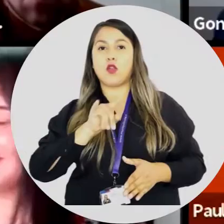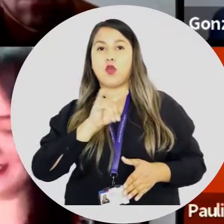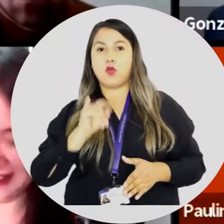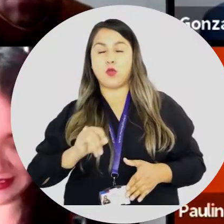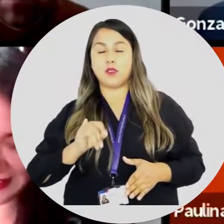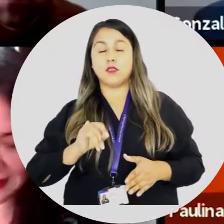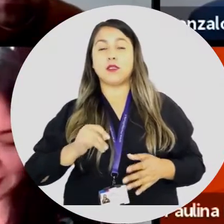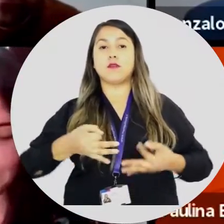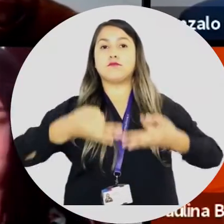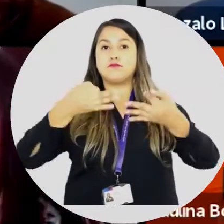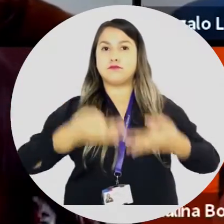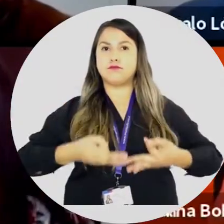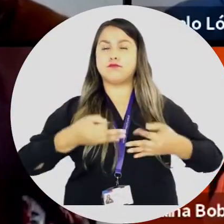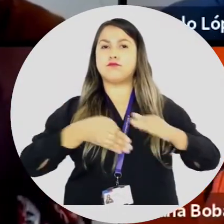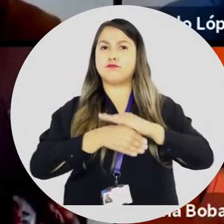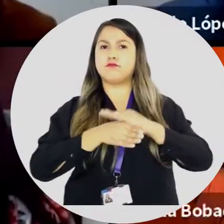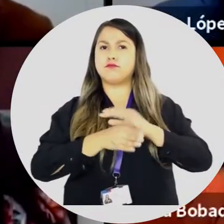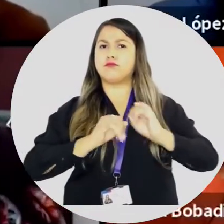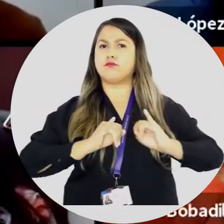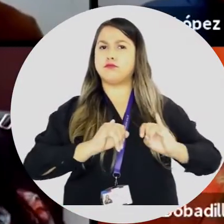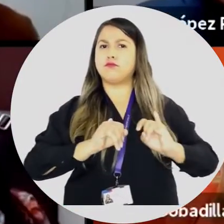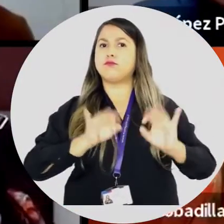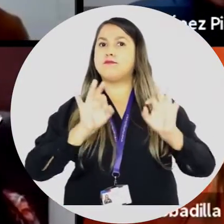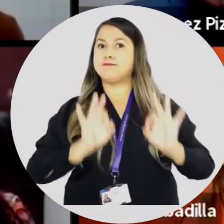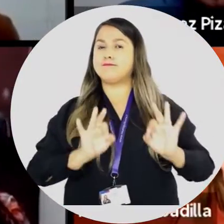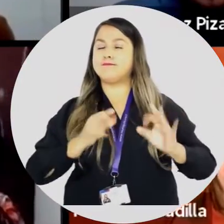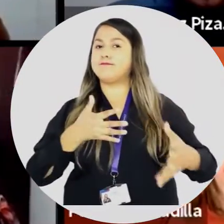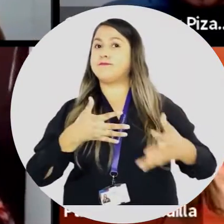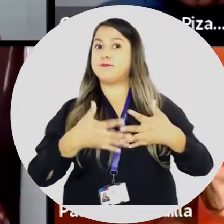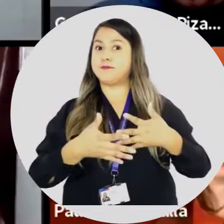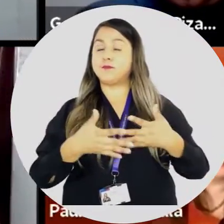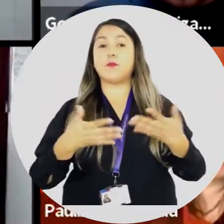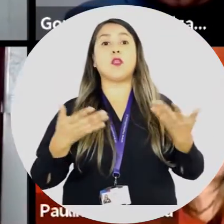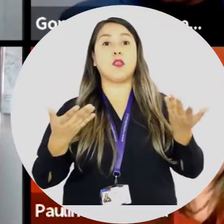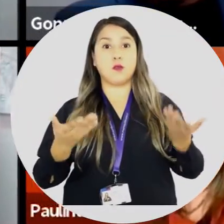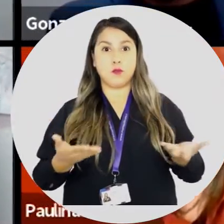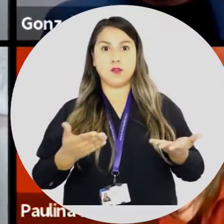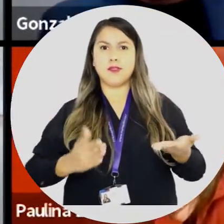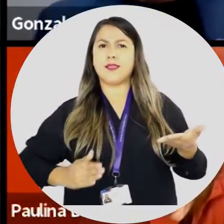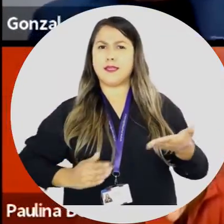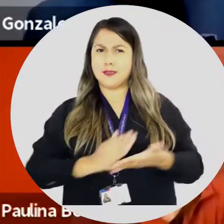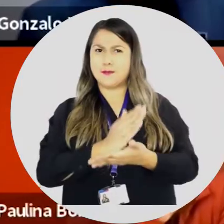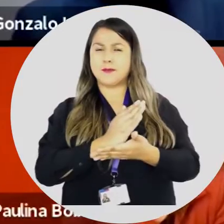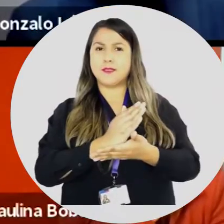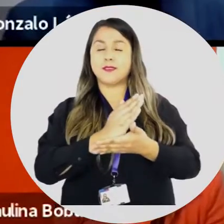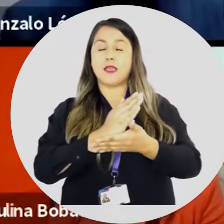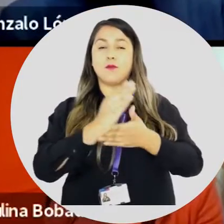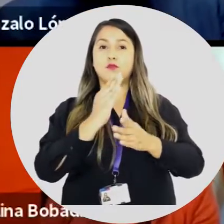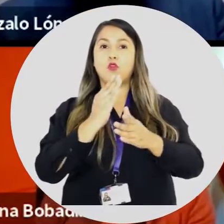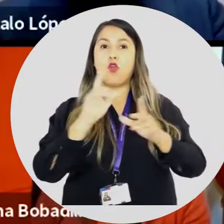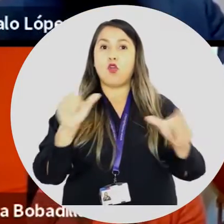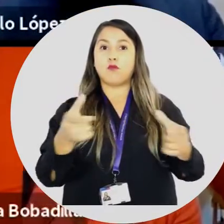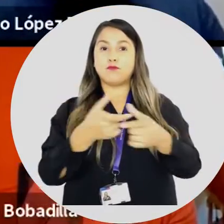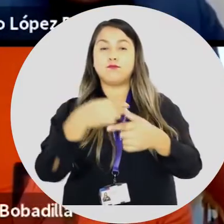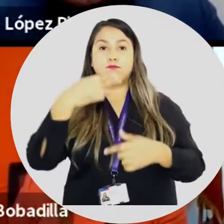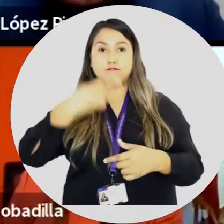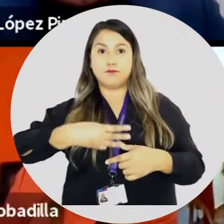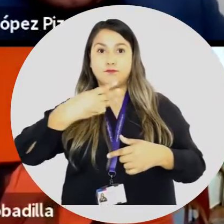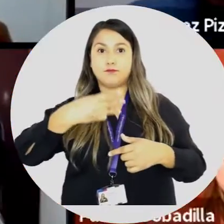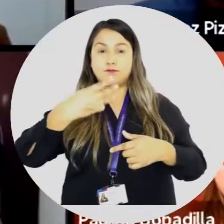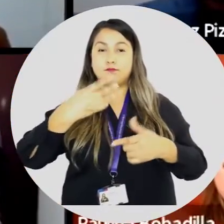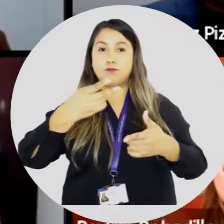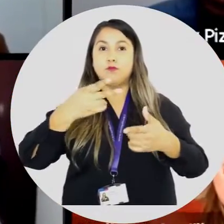por garantizar un acceso a la información efectivo y transparente. Por ello, comenzamos a transmitir los consejos